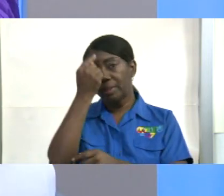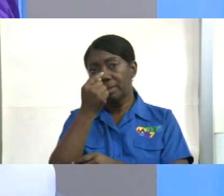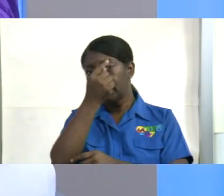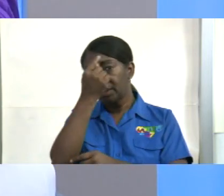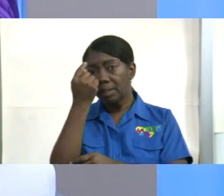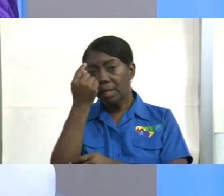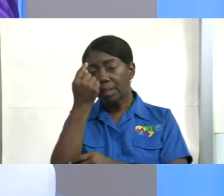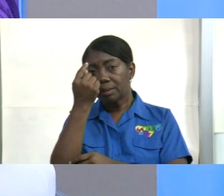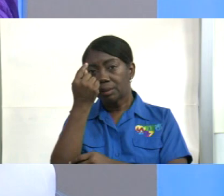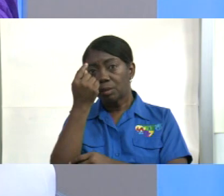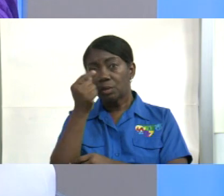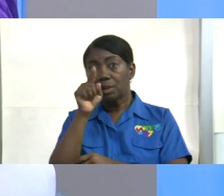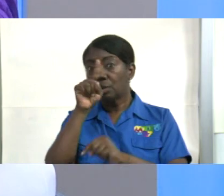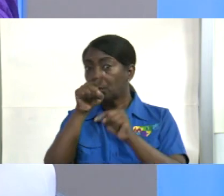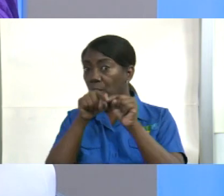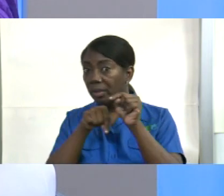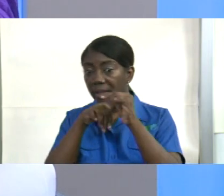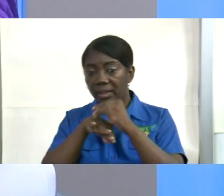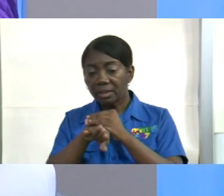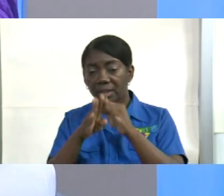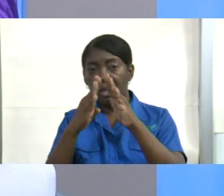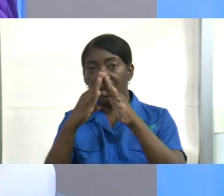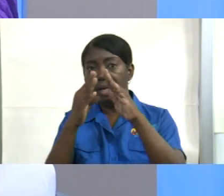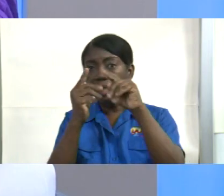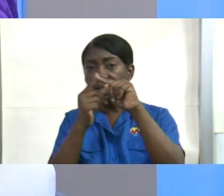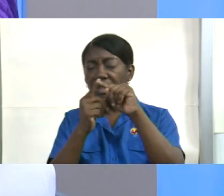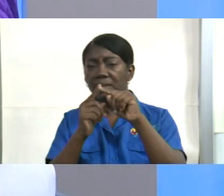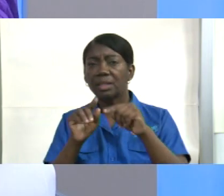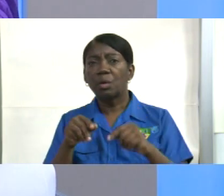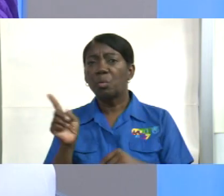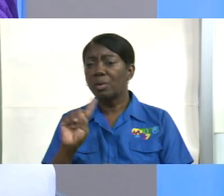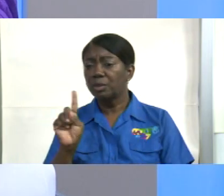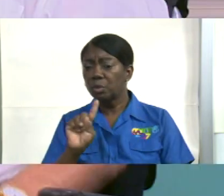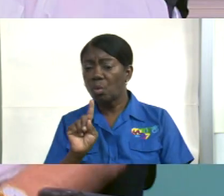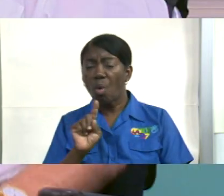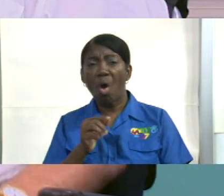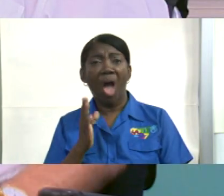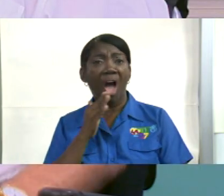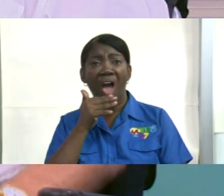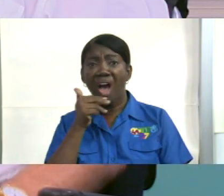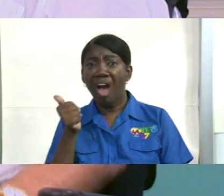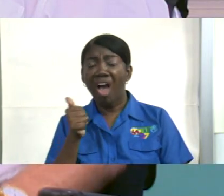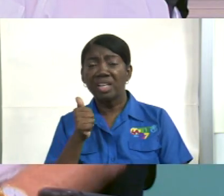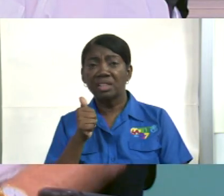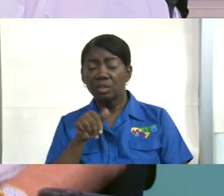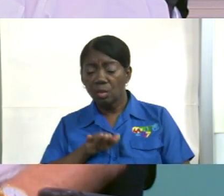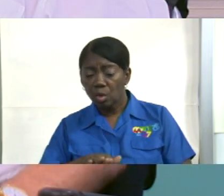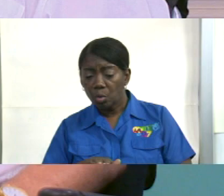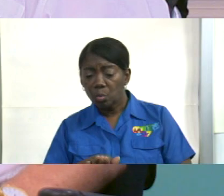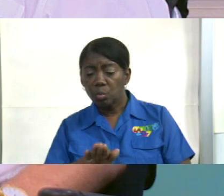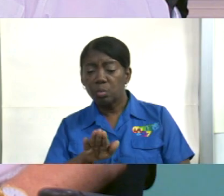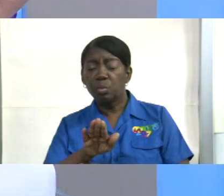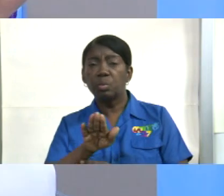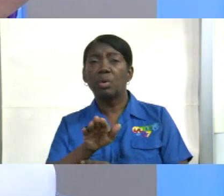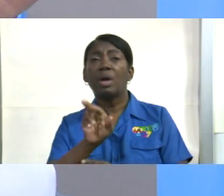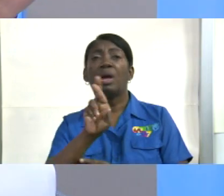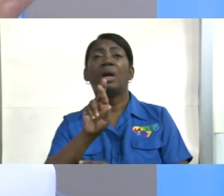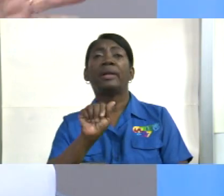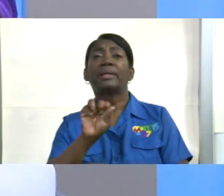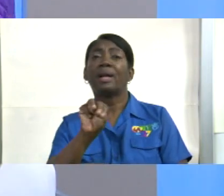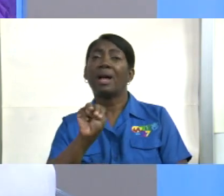entrar a las iglesias monseñor cuando no hay rampa es como decir se cierra la puerta